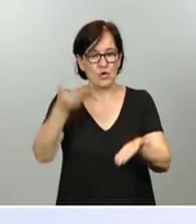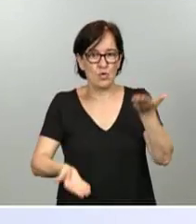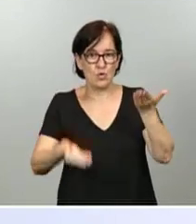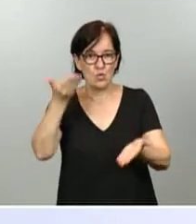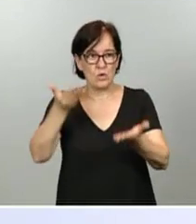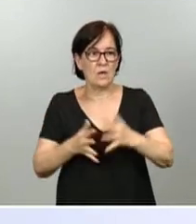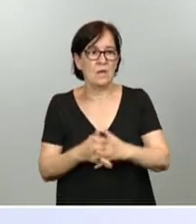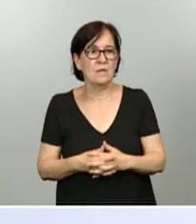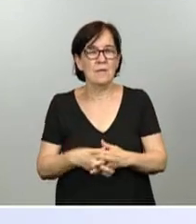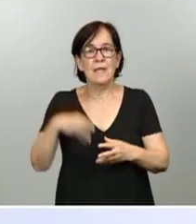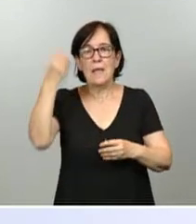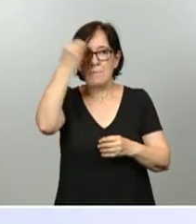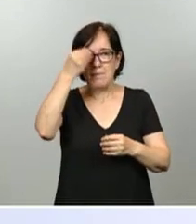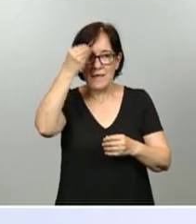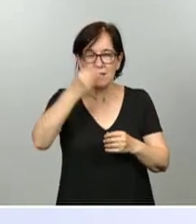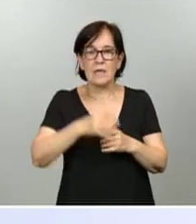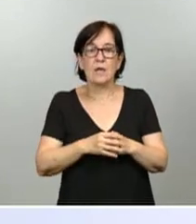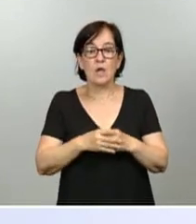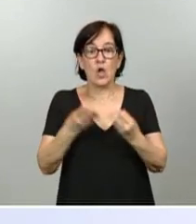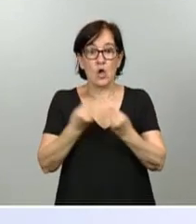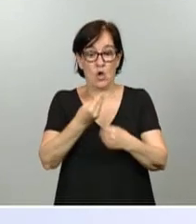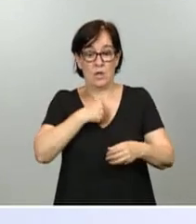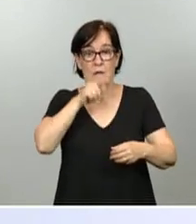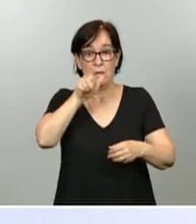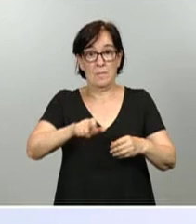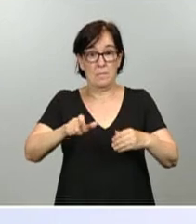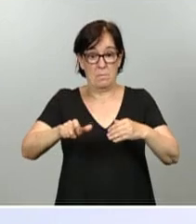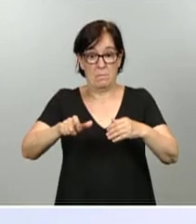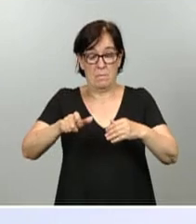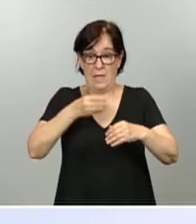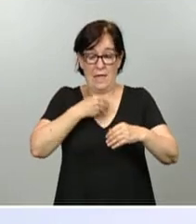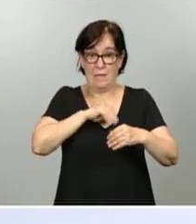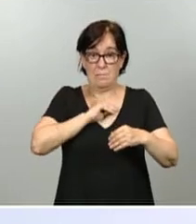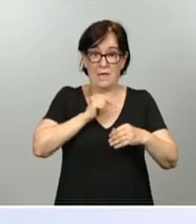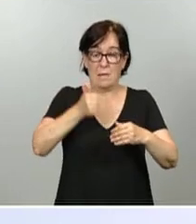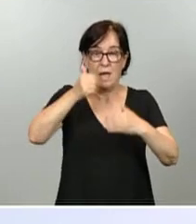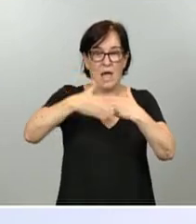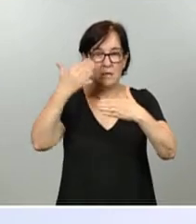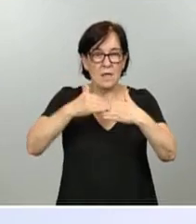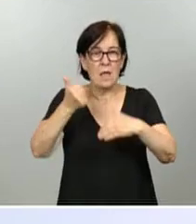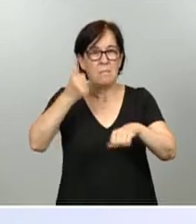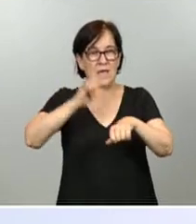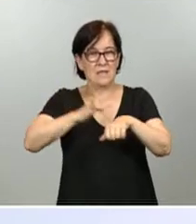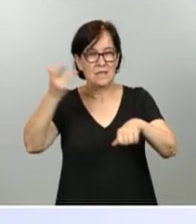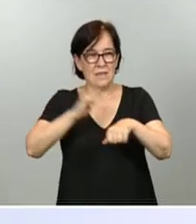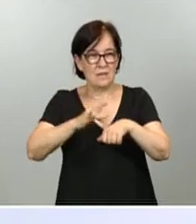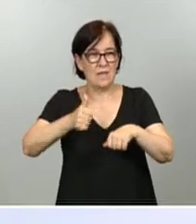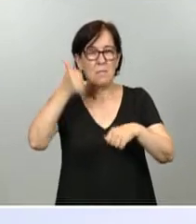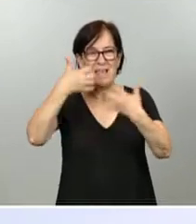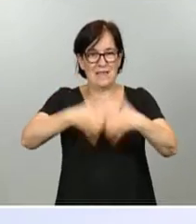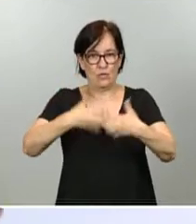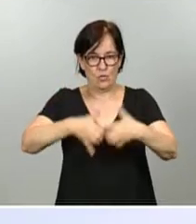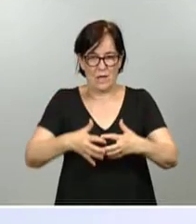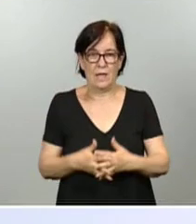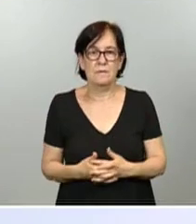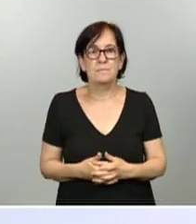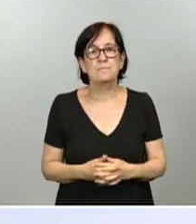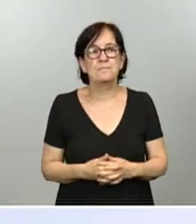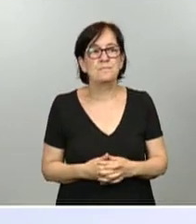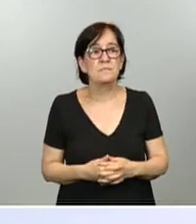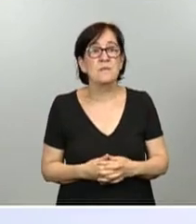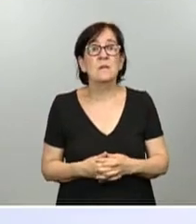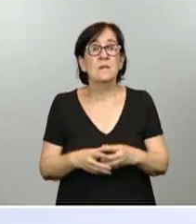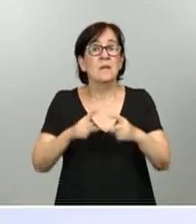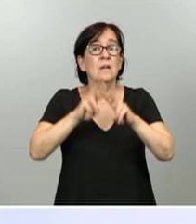Pensamos que con una España más innovadora, más digital y más industrial, entre otras reformas